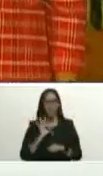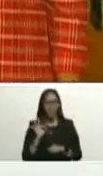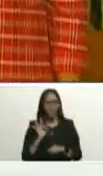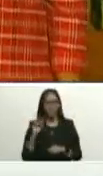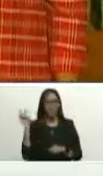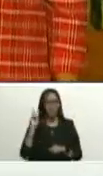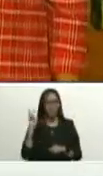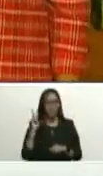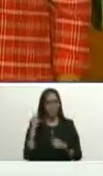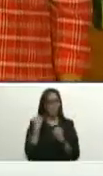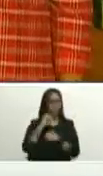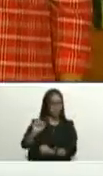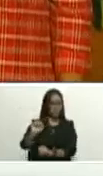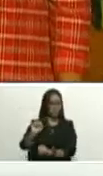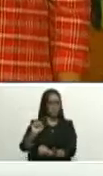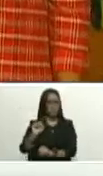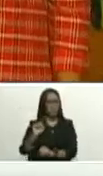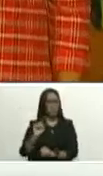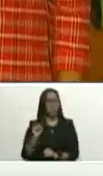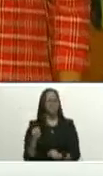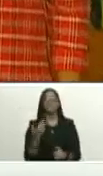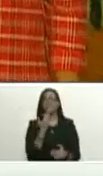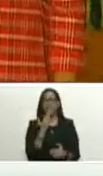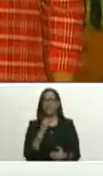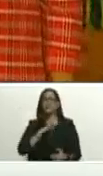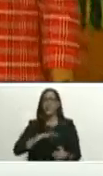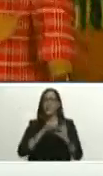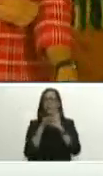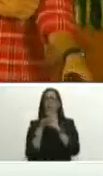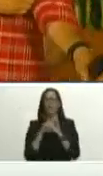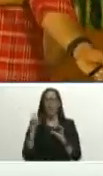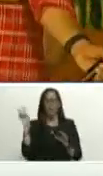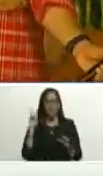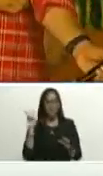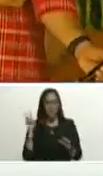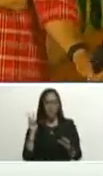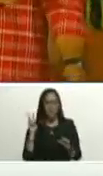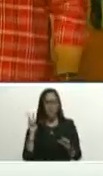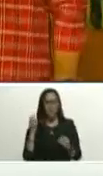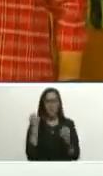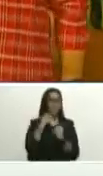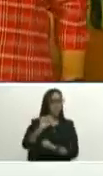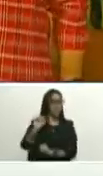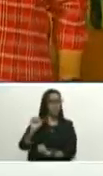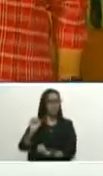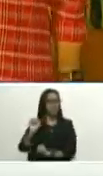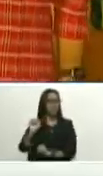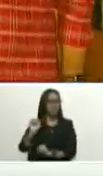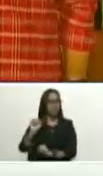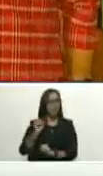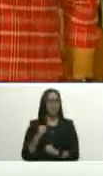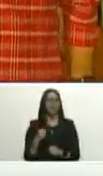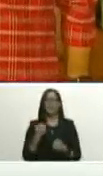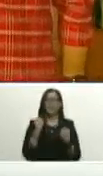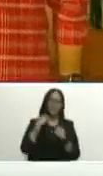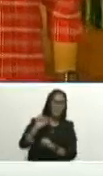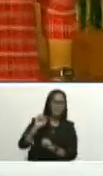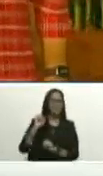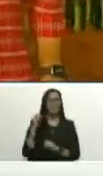si en algo estamos unidos los venezolanos y venezolanas es en el repudio y el rechazo a las sanciones